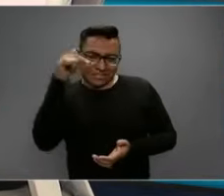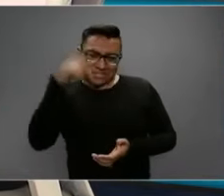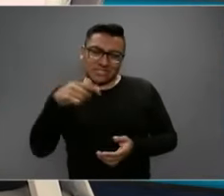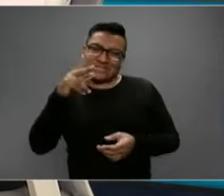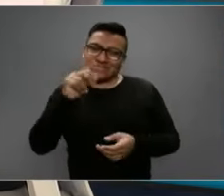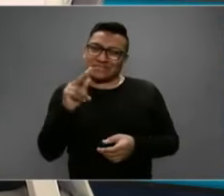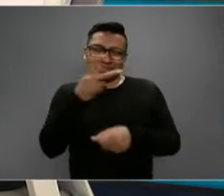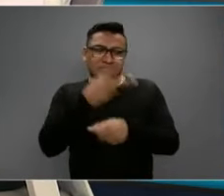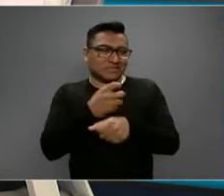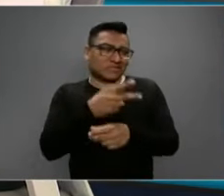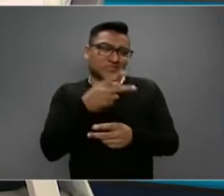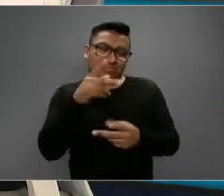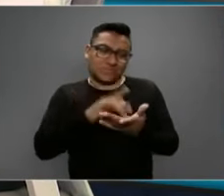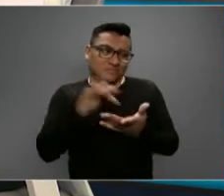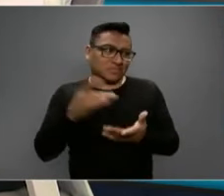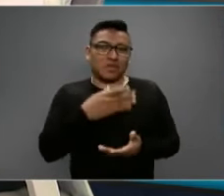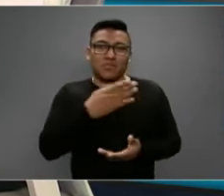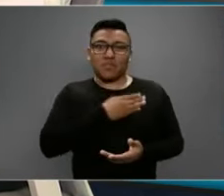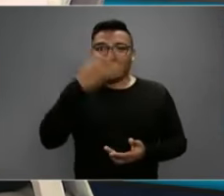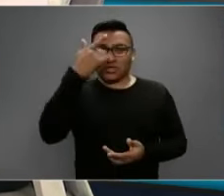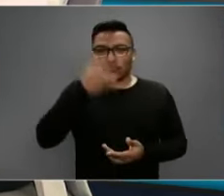octava. Te lo agradezco mucho. A tus órdenes. Buenas noches. Vamos a un corte.